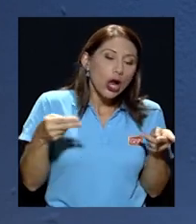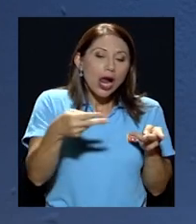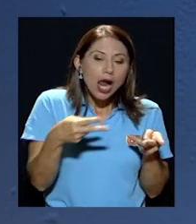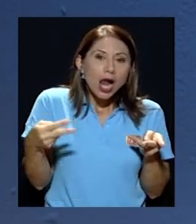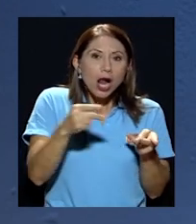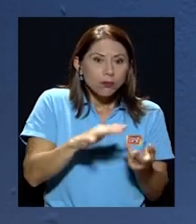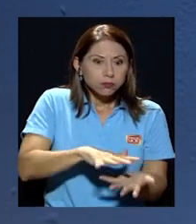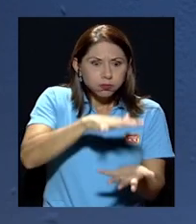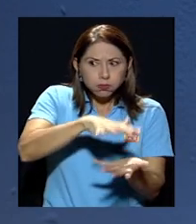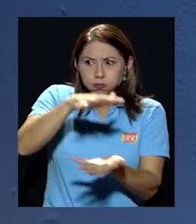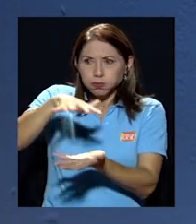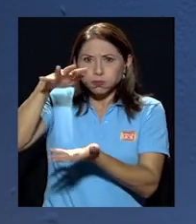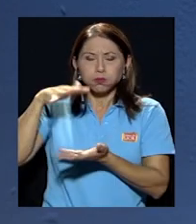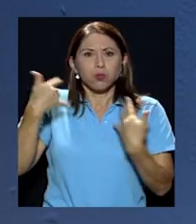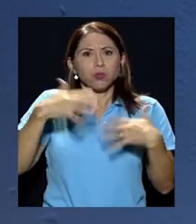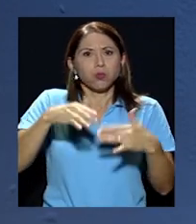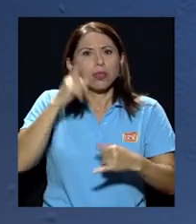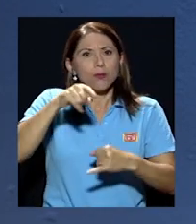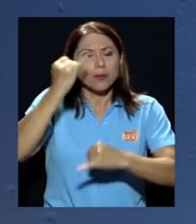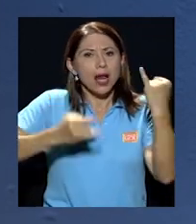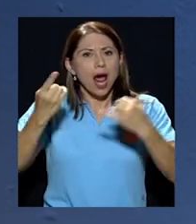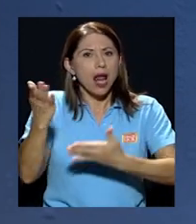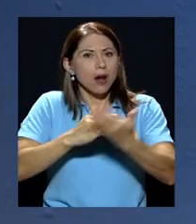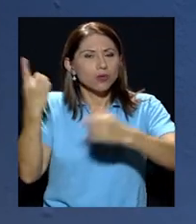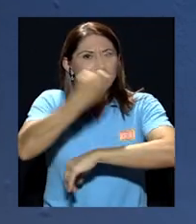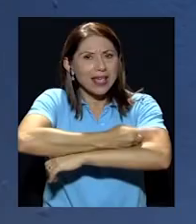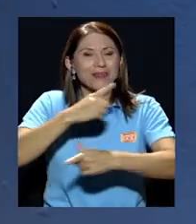Entonces decidí que ese año 2010